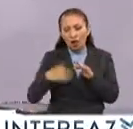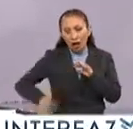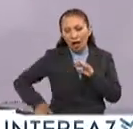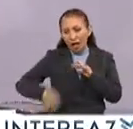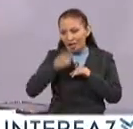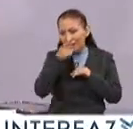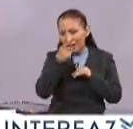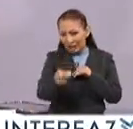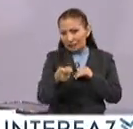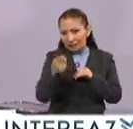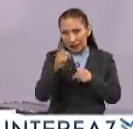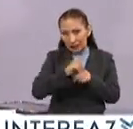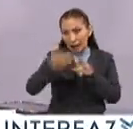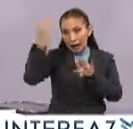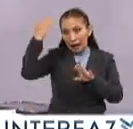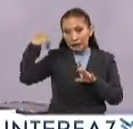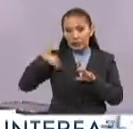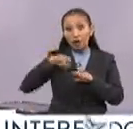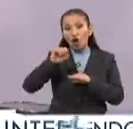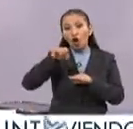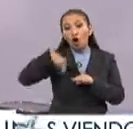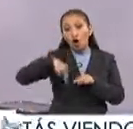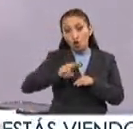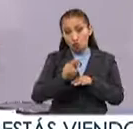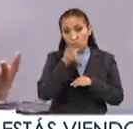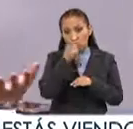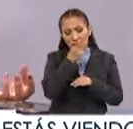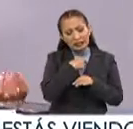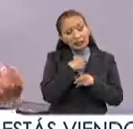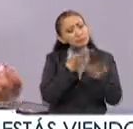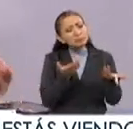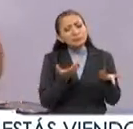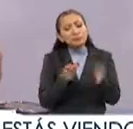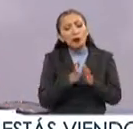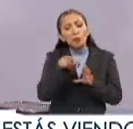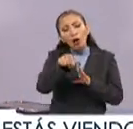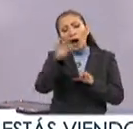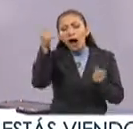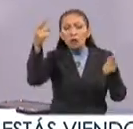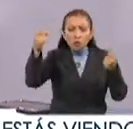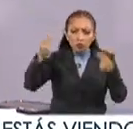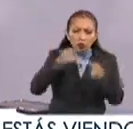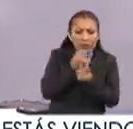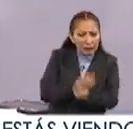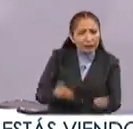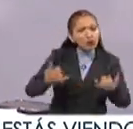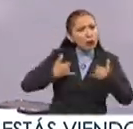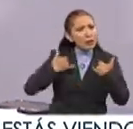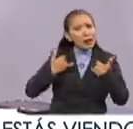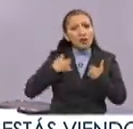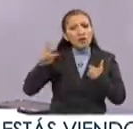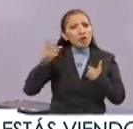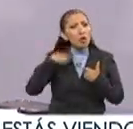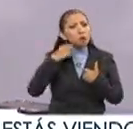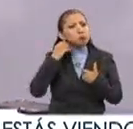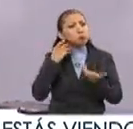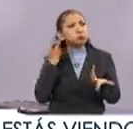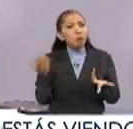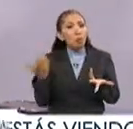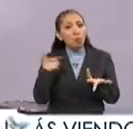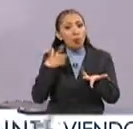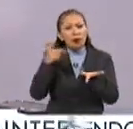platicaba hace unos días con gente de Naciones Unidas y nos contaban cómo pues hay gente, hay niños jóvenes que no escuchan